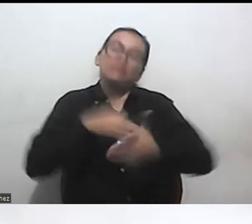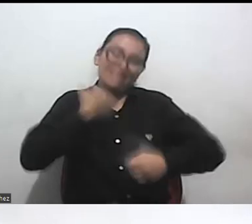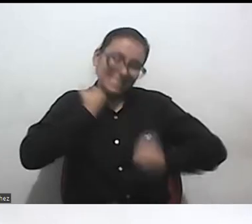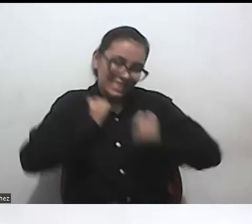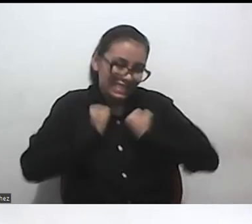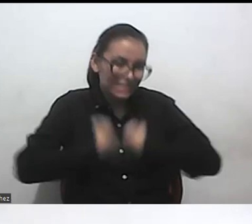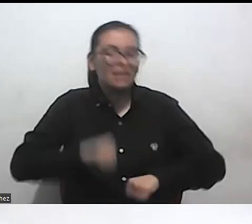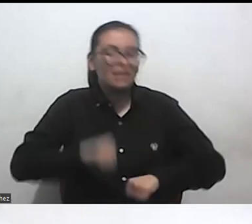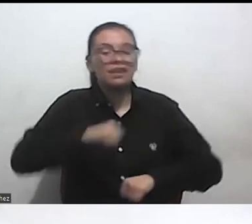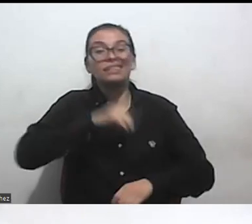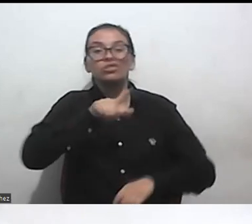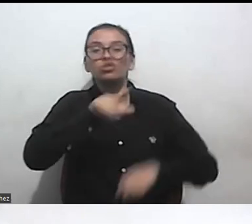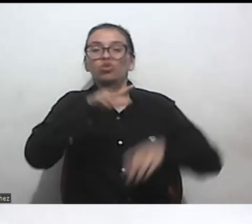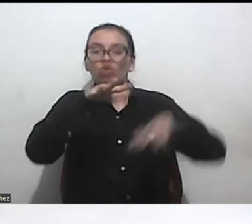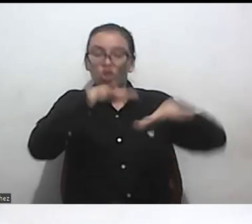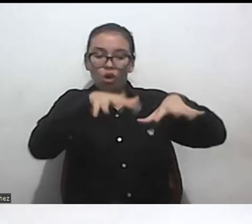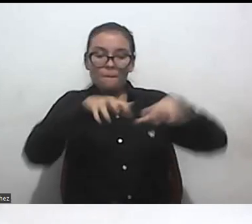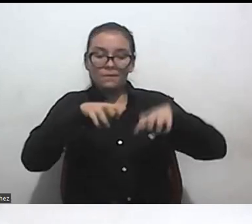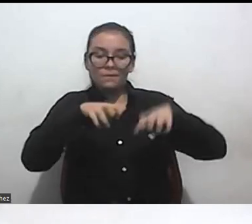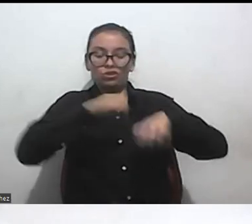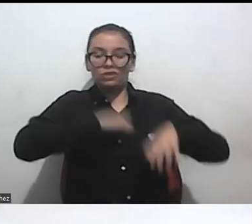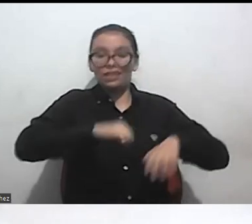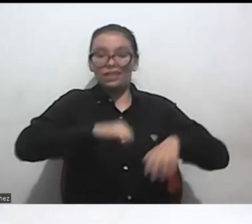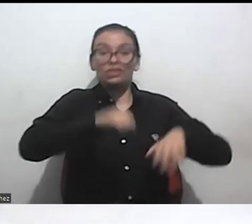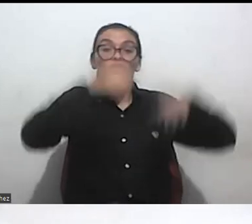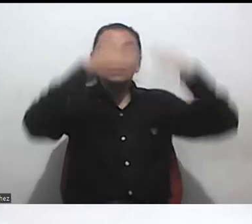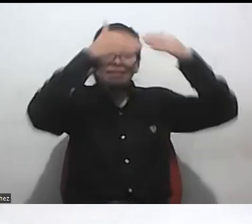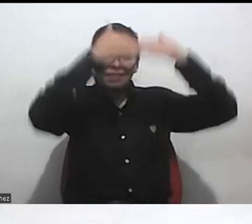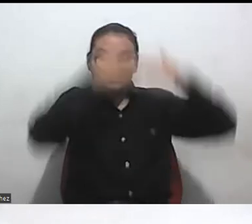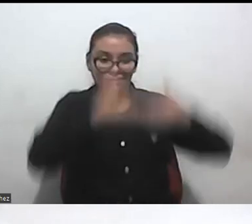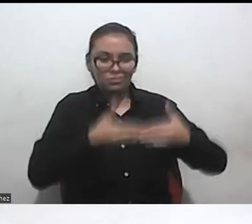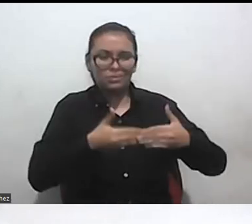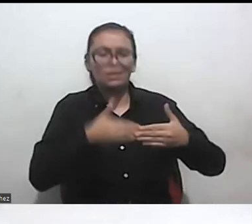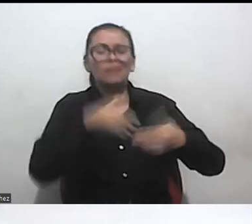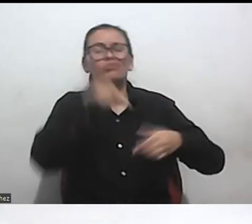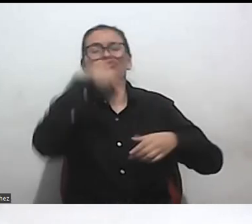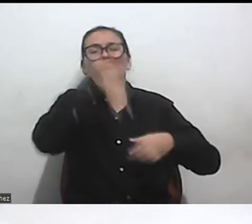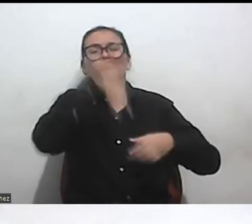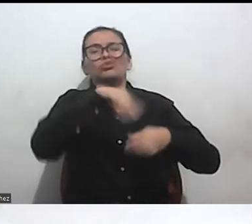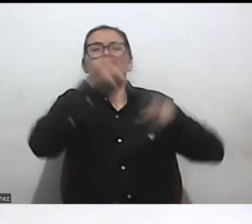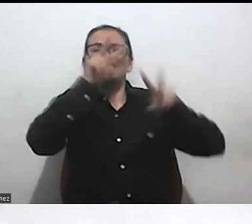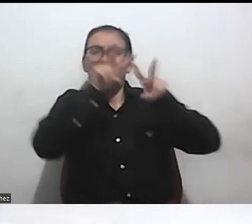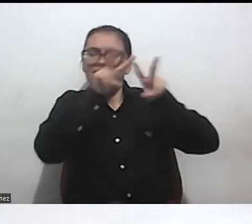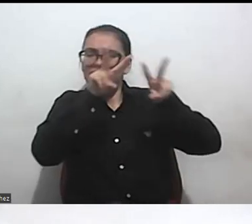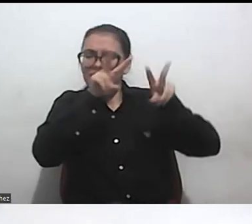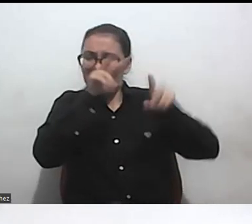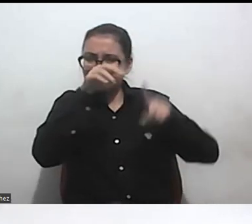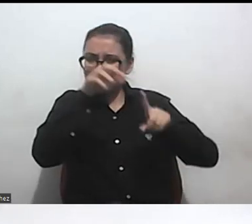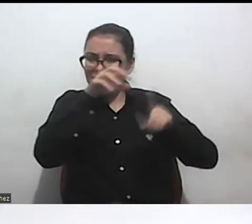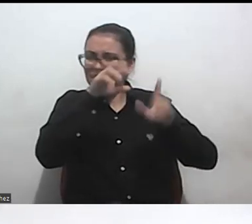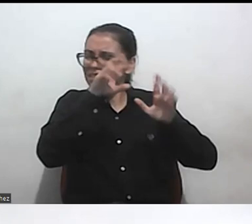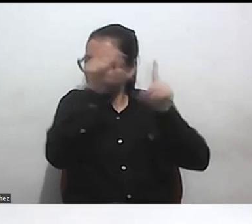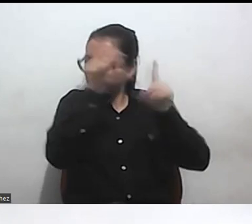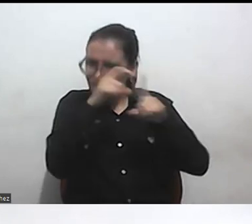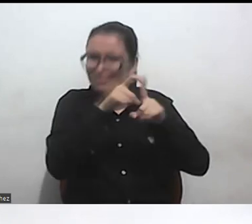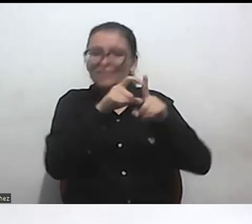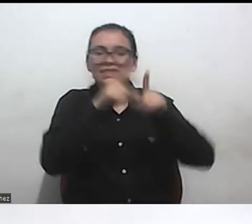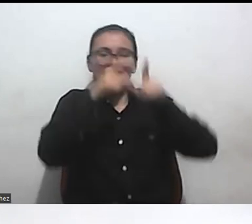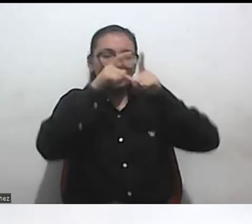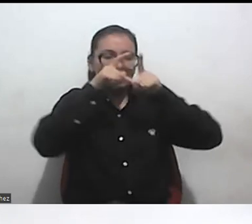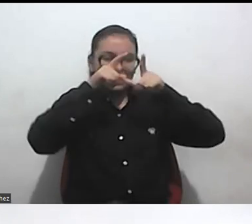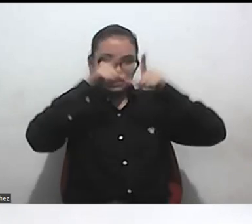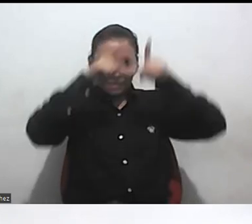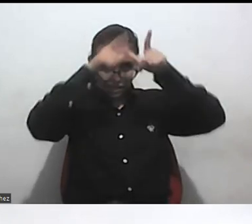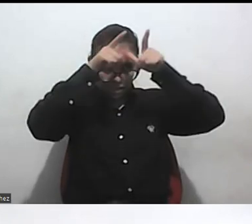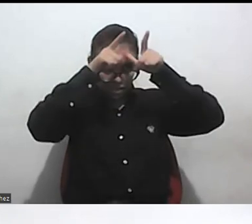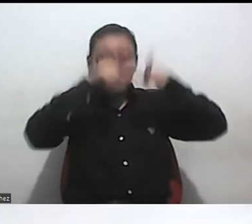discapacidad hay un montón de discusiones en términos lingüísticos en términos de políticos que es importante conocer como